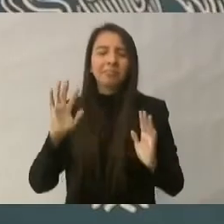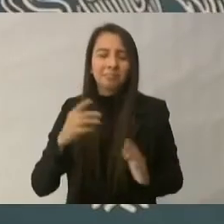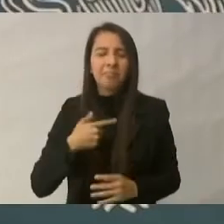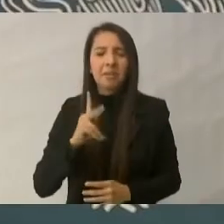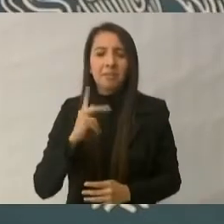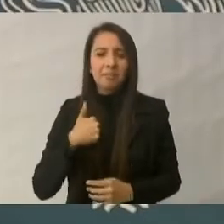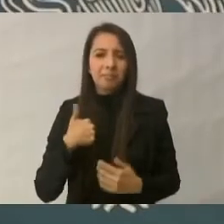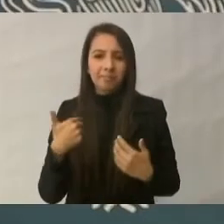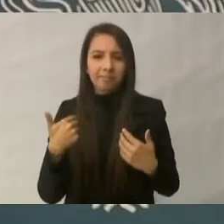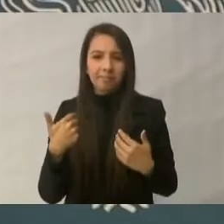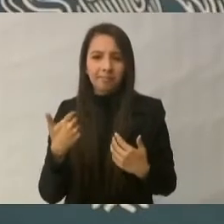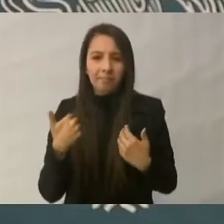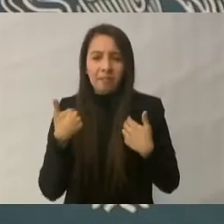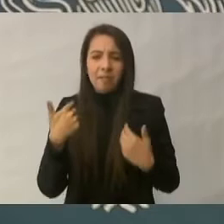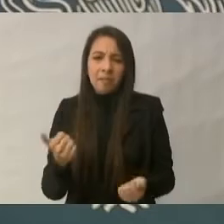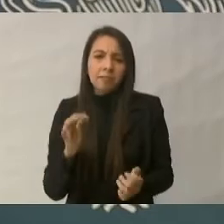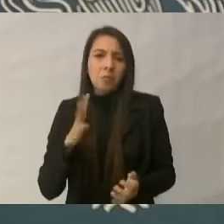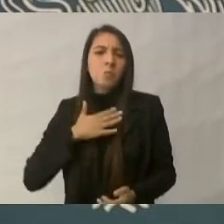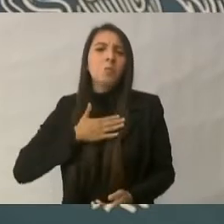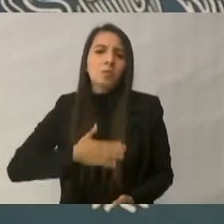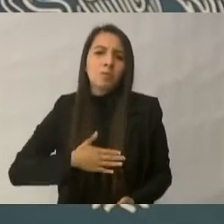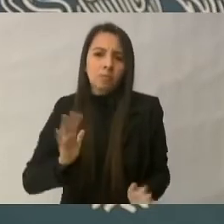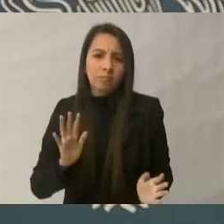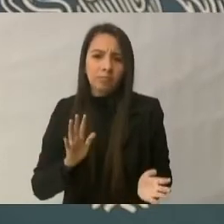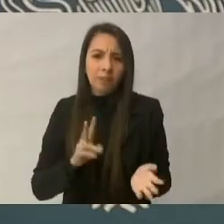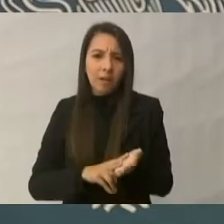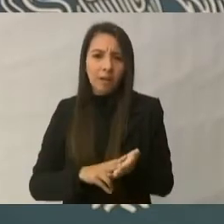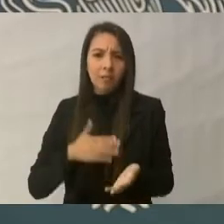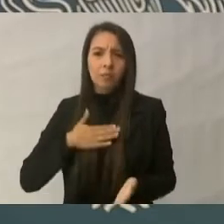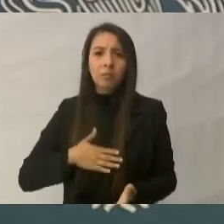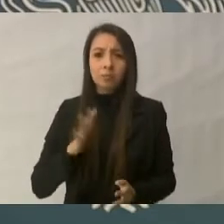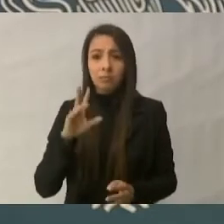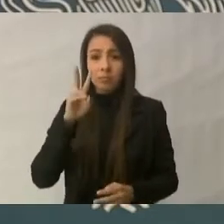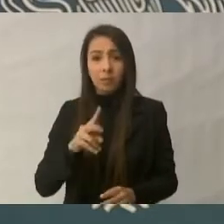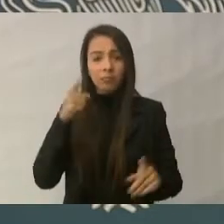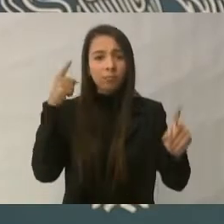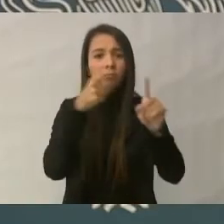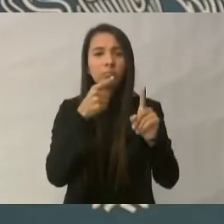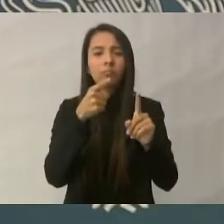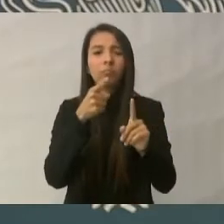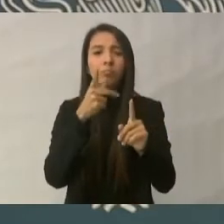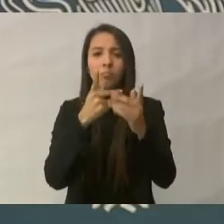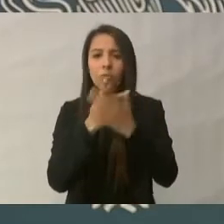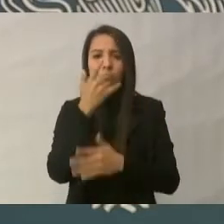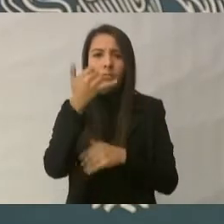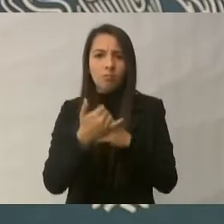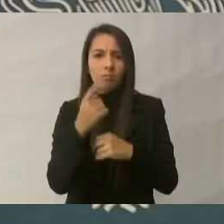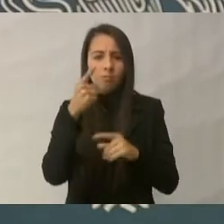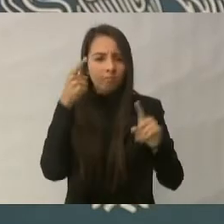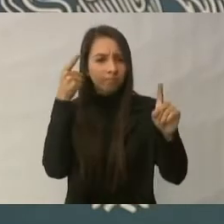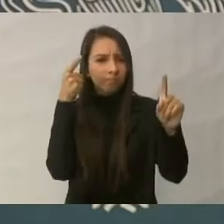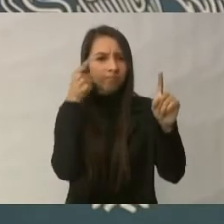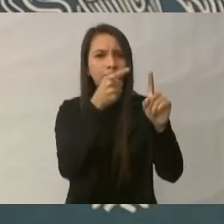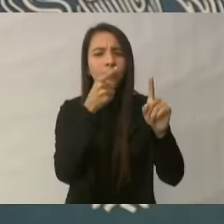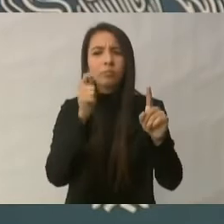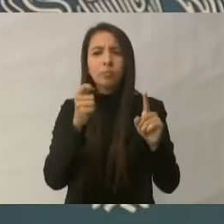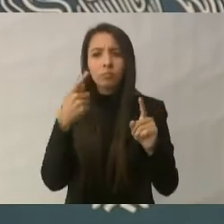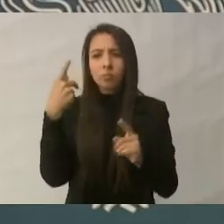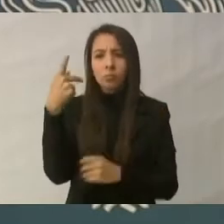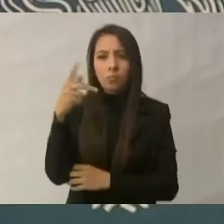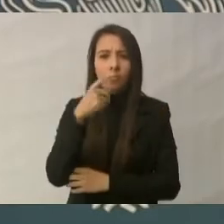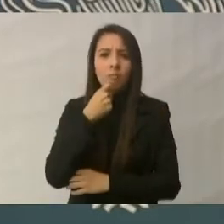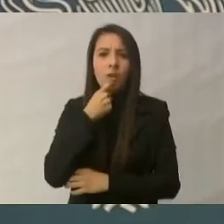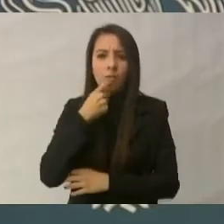Pero se vale, se vale porque nada más hay un solo proyecto, señor presidente, y ese proyecto es Andrés Manuel López Obrador,